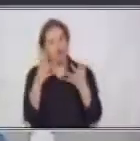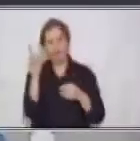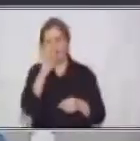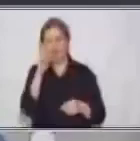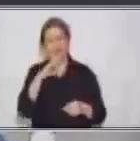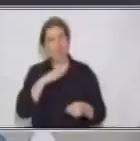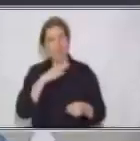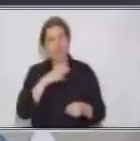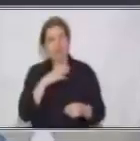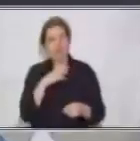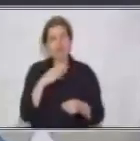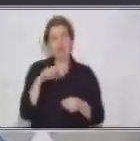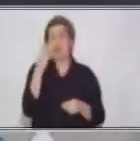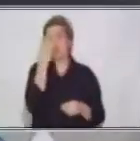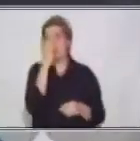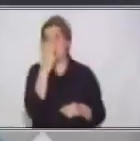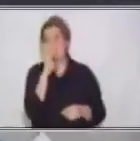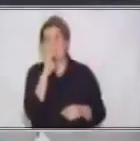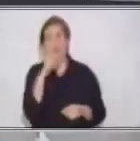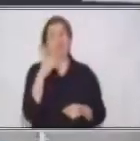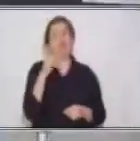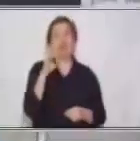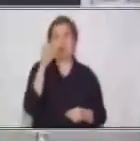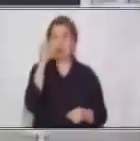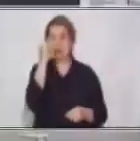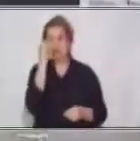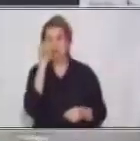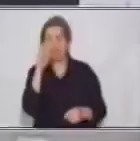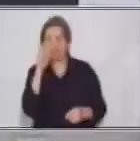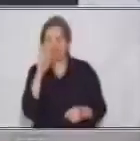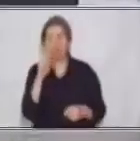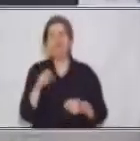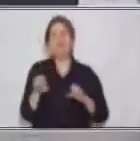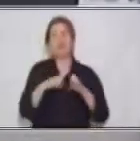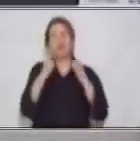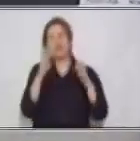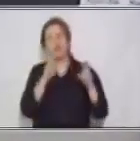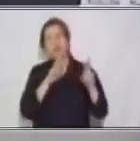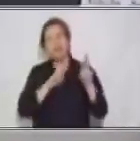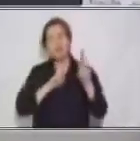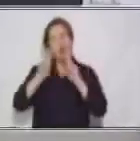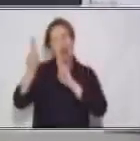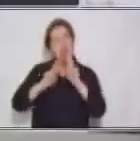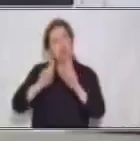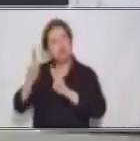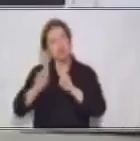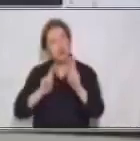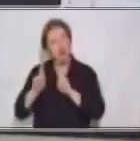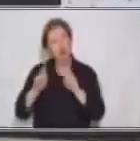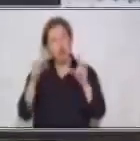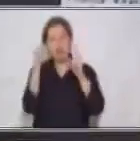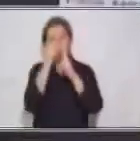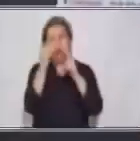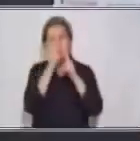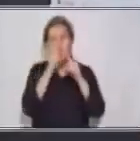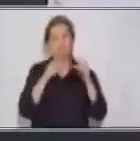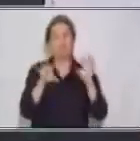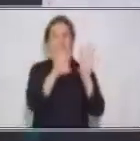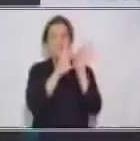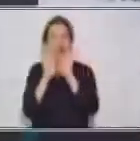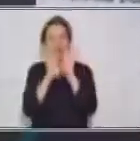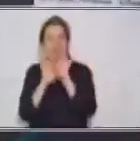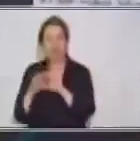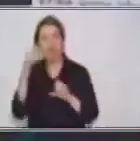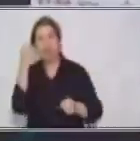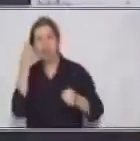Pero, y relacionan, también son nexos, es decir, que relacionan palabras, las unen para dar un